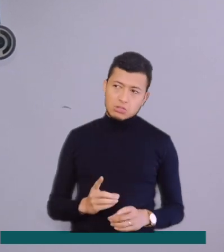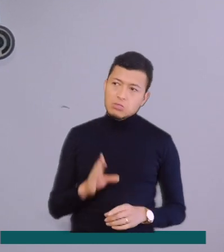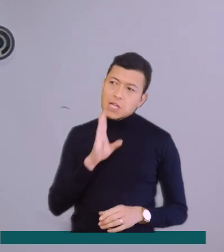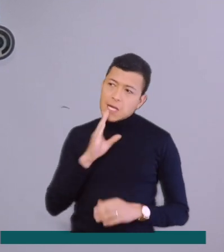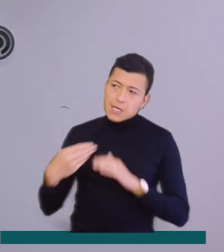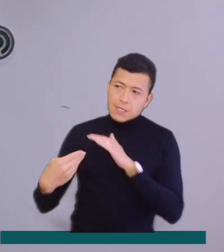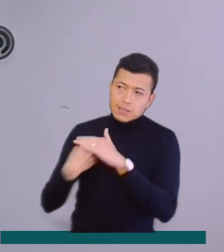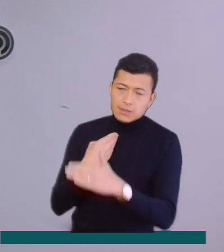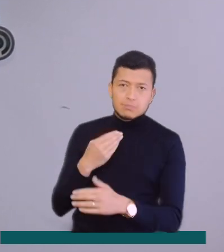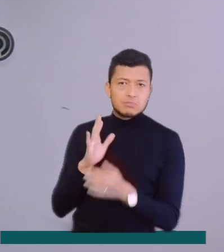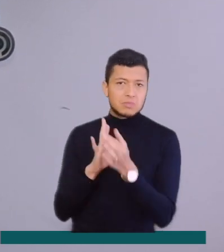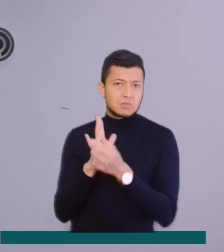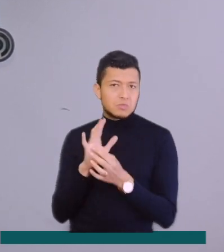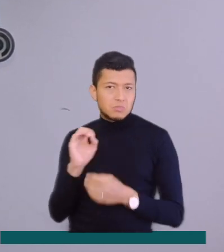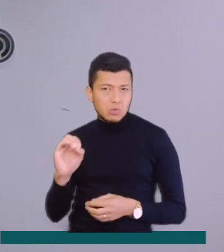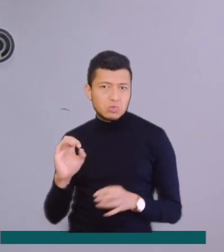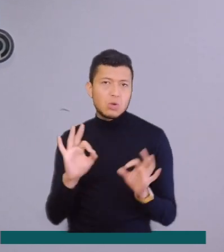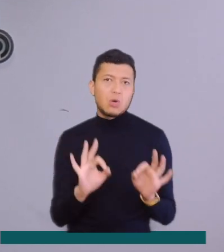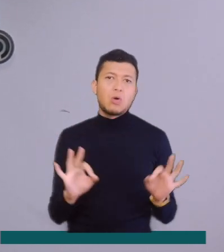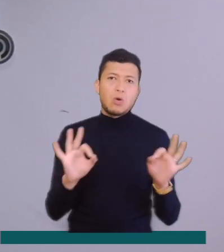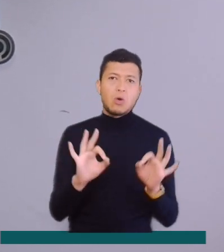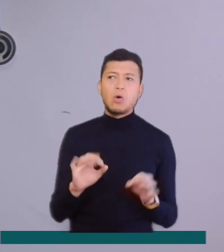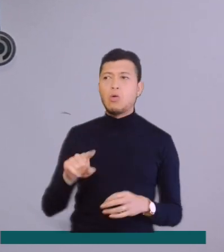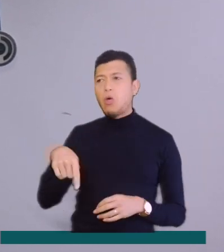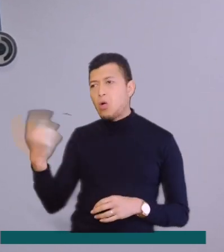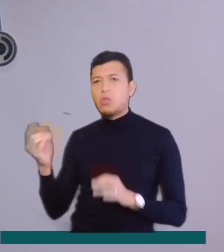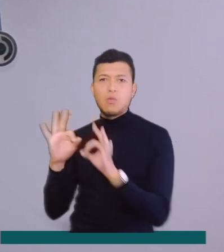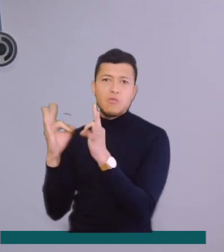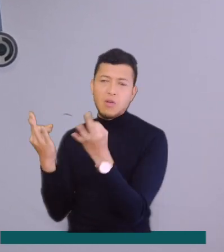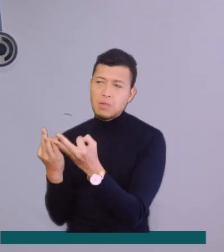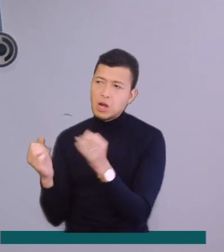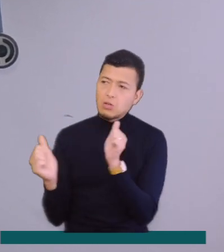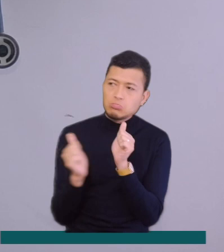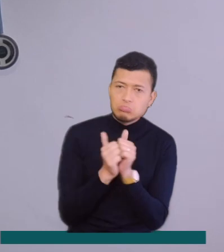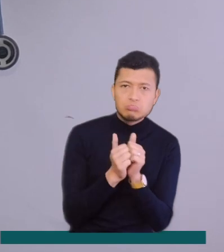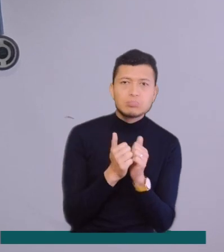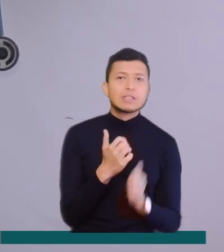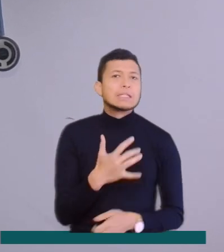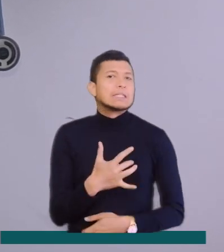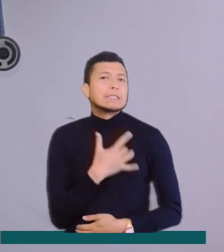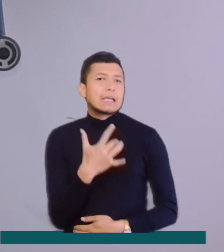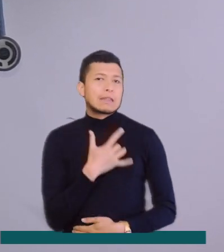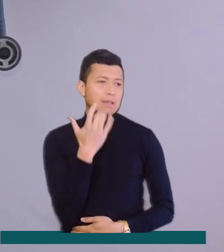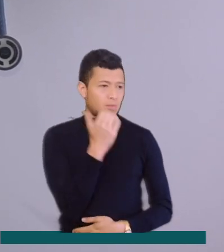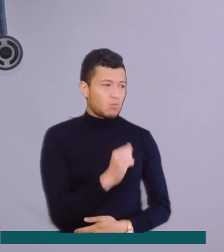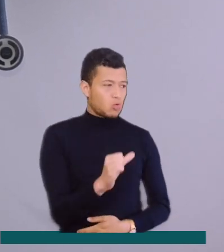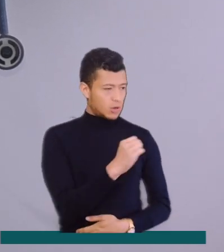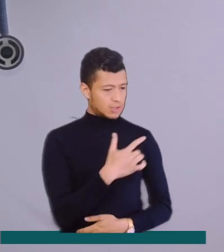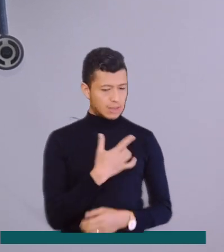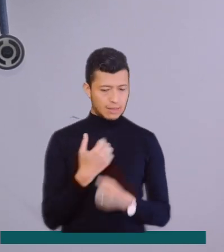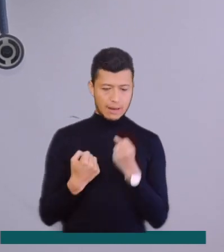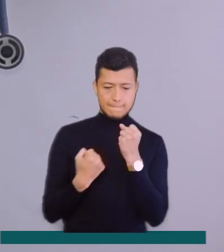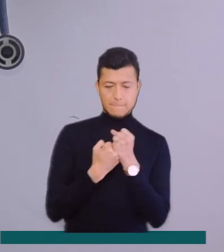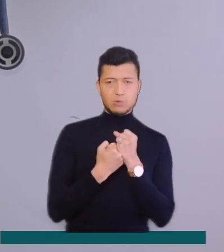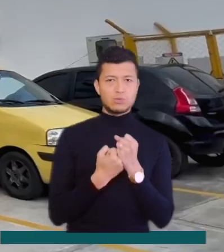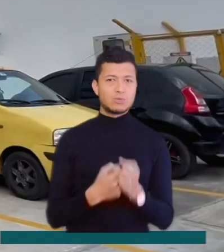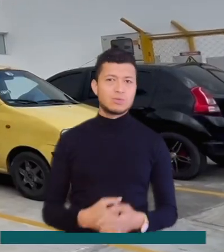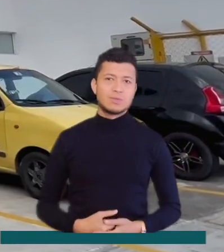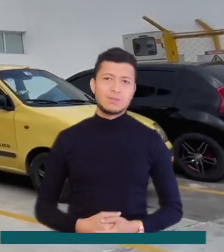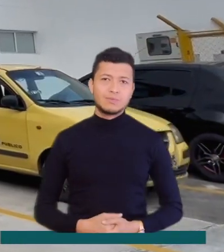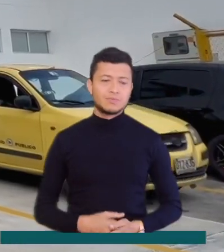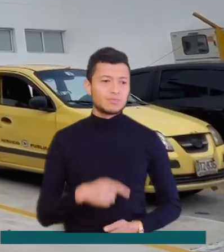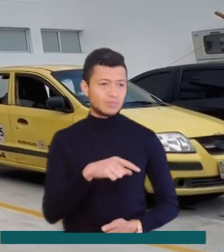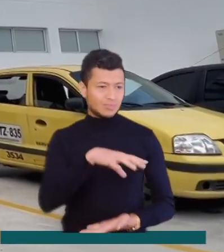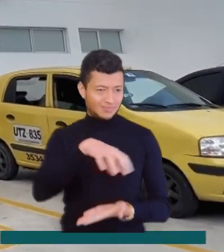ingresa con el esposo, si ingresa con algún familiar, con la persona que ella se sienta apoyada y respaldada.